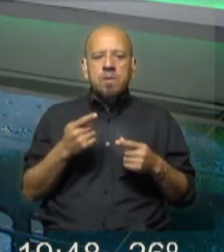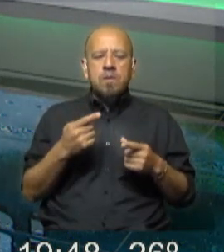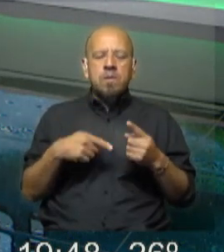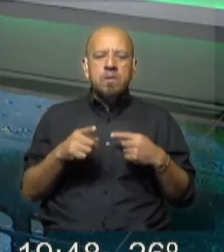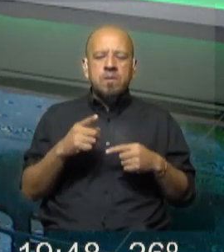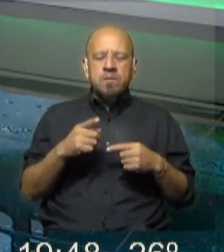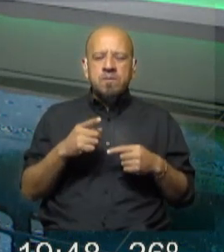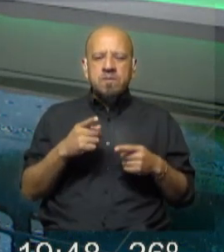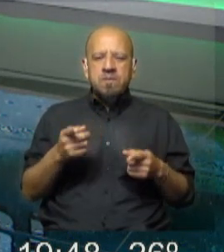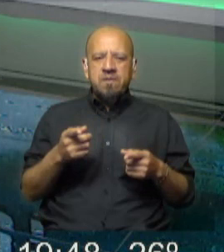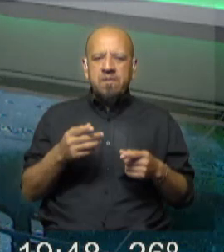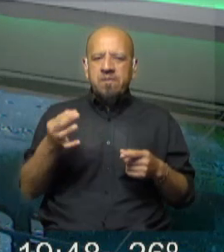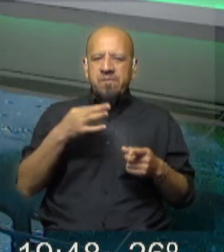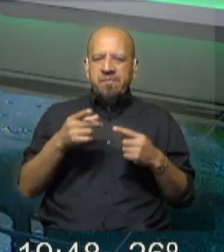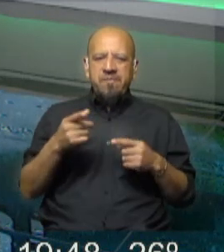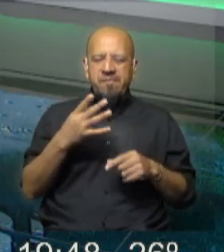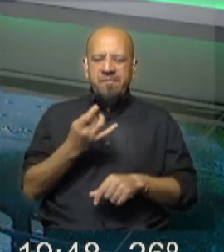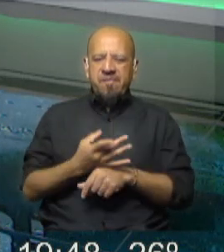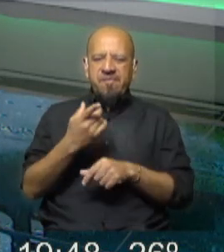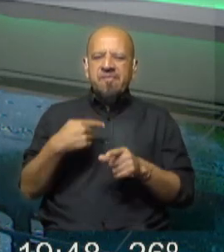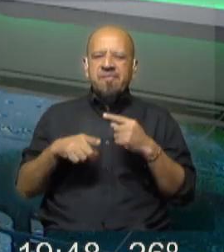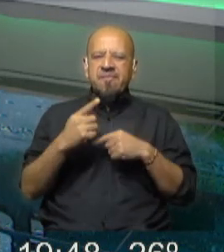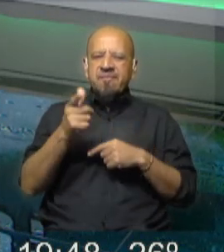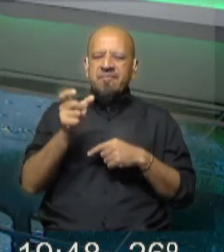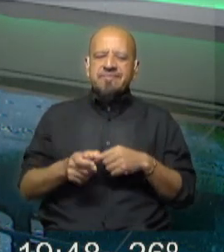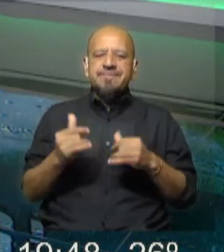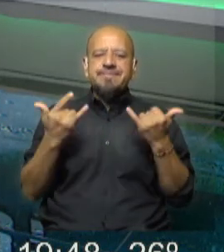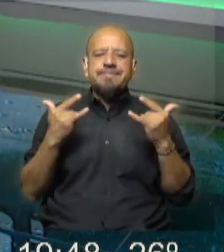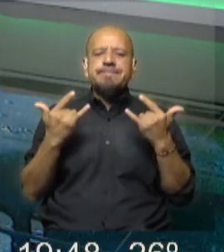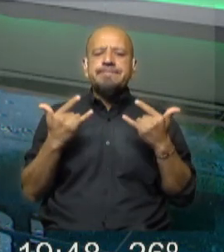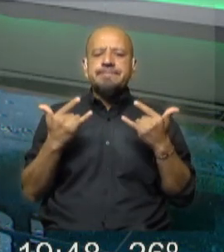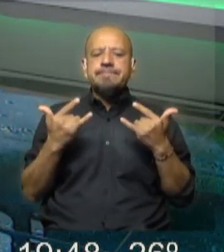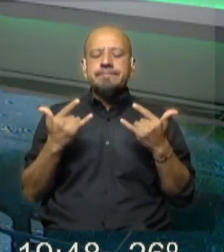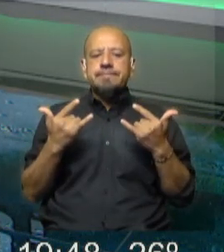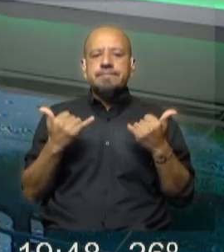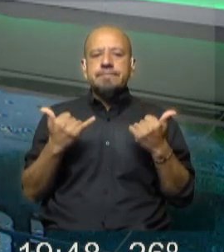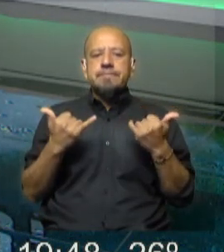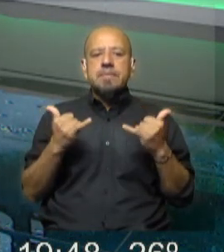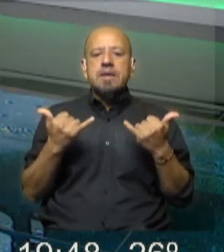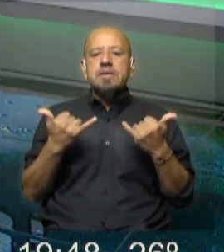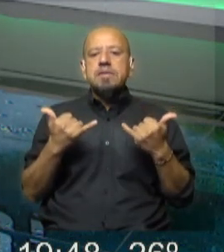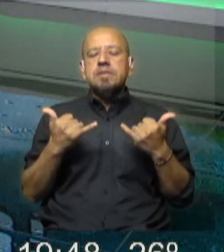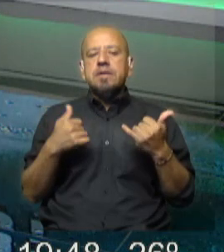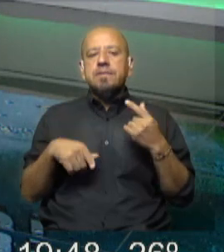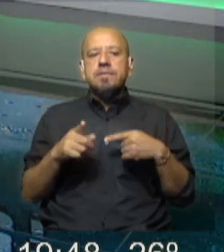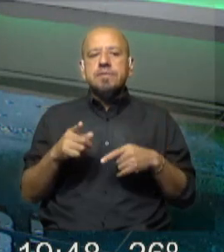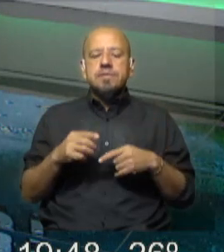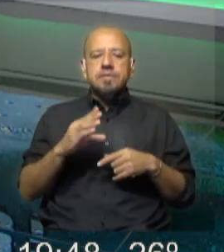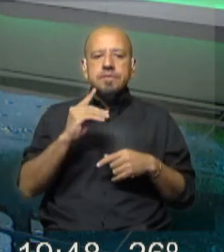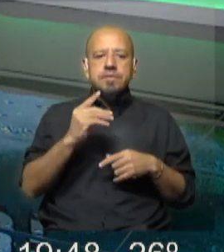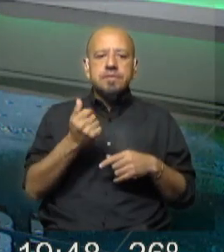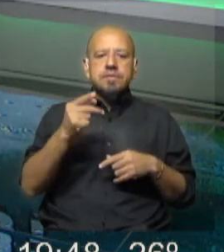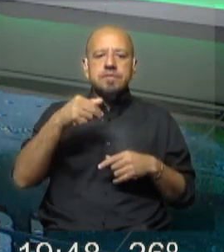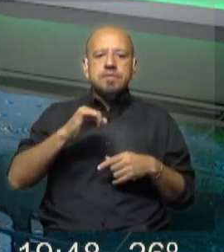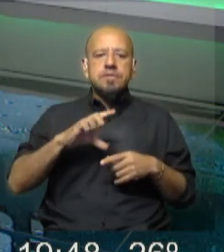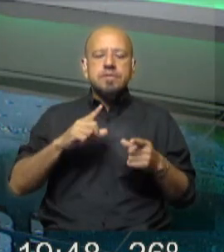un testimonio que viene de la academia, pero también de alguien que practica surf. Estamos hablando de Daniel de Álava, quien es oceanógrafo,